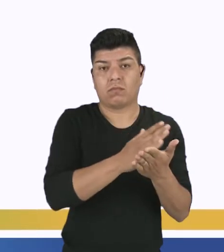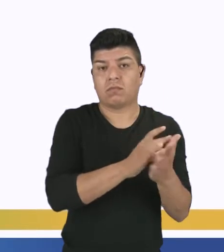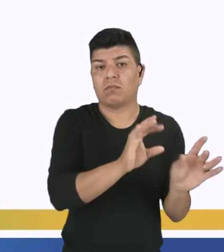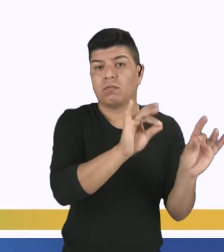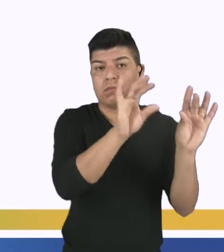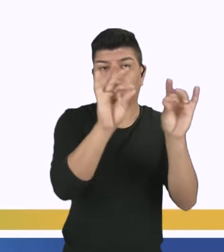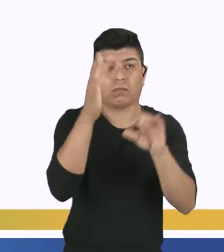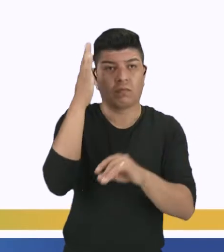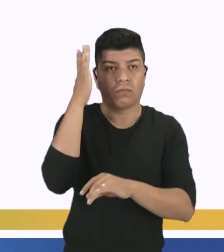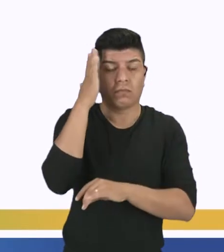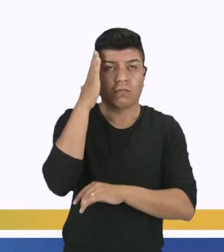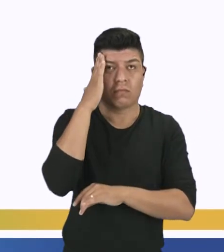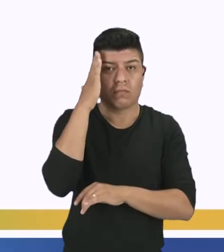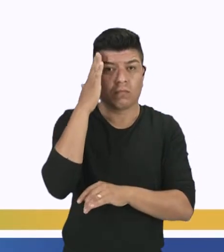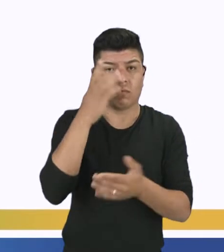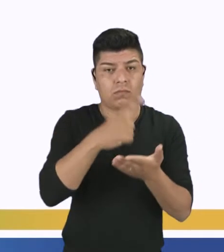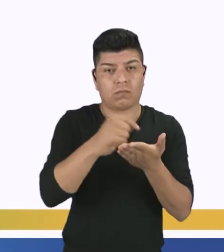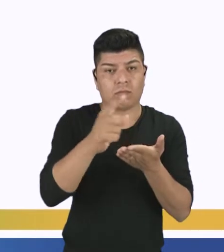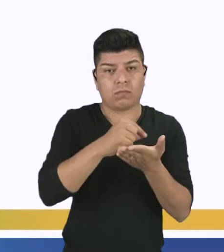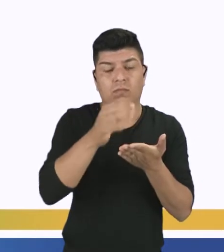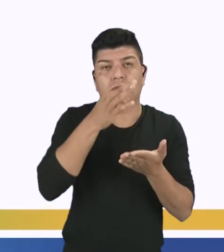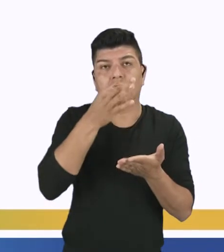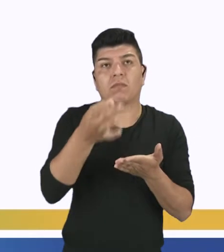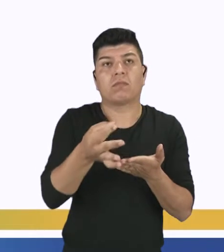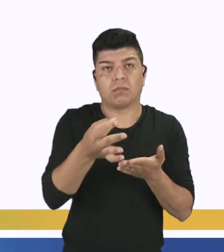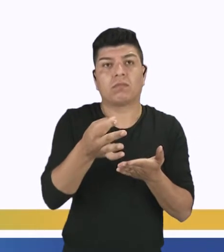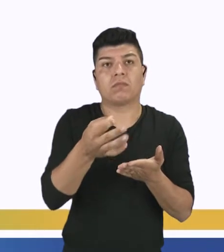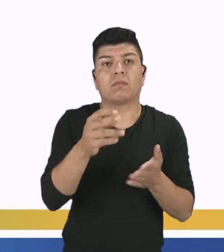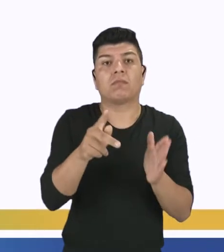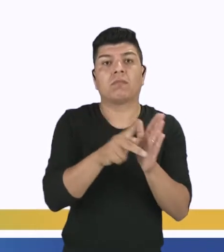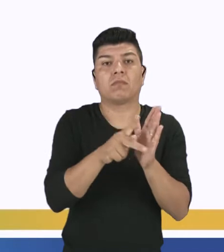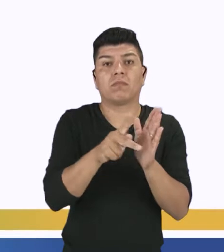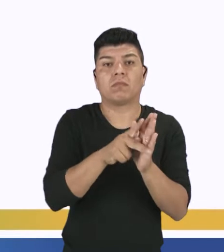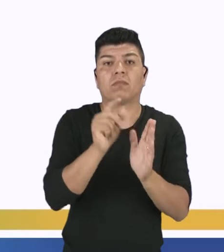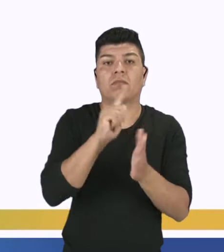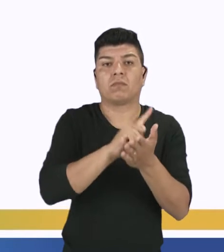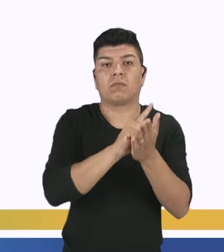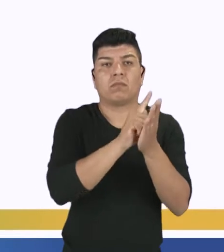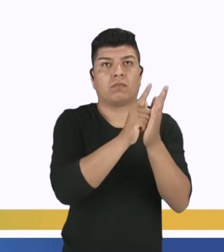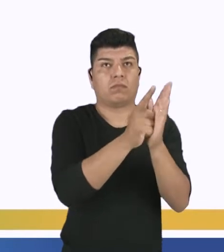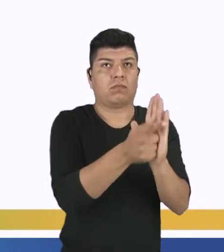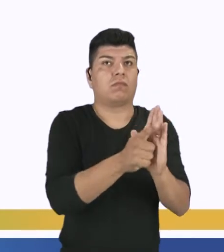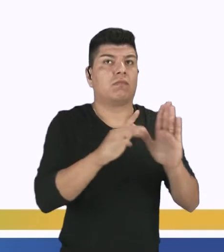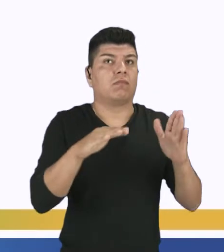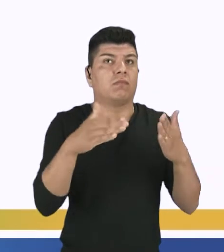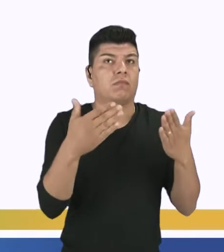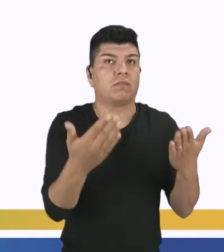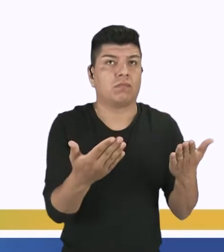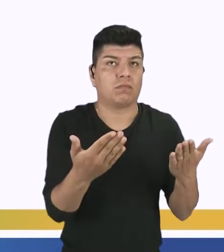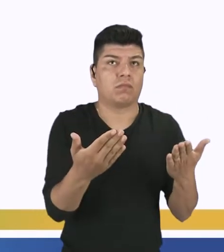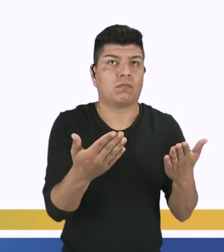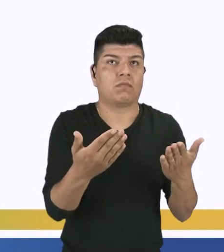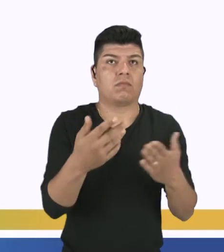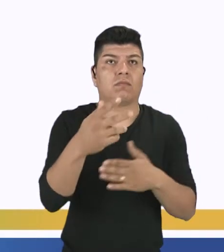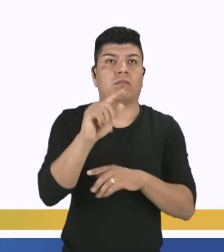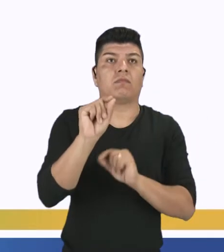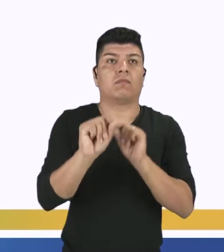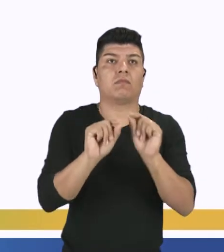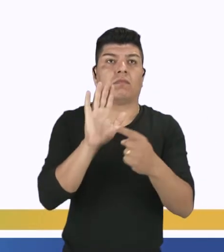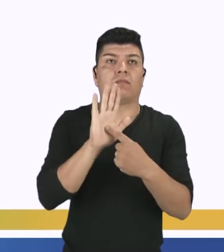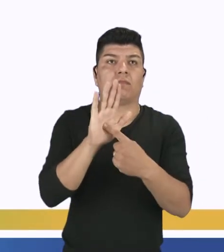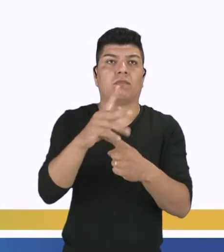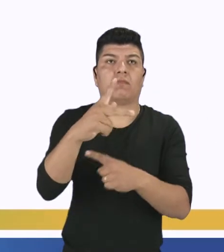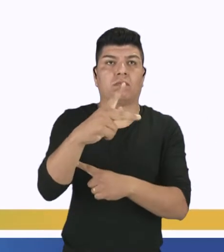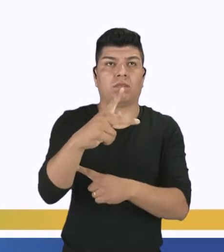consideran que el artículo de opinión pertenece al género periodístico, debido a que se expone